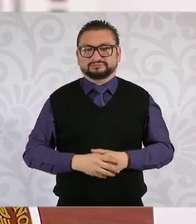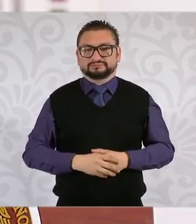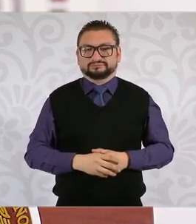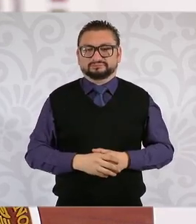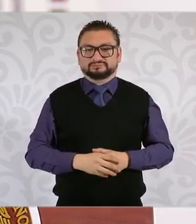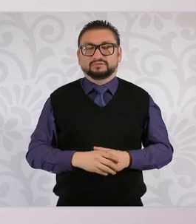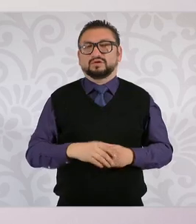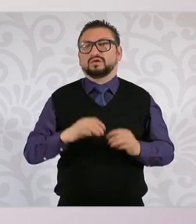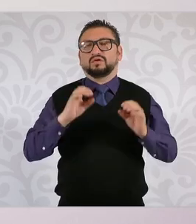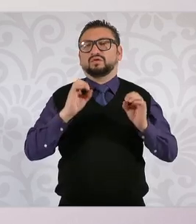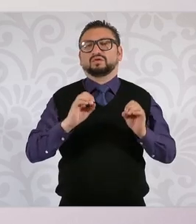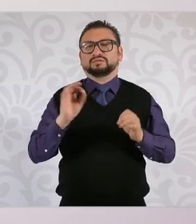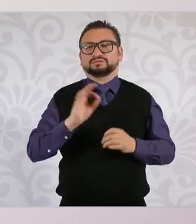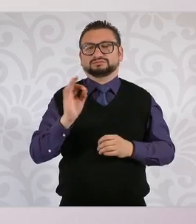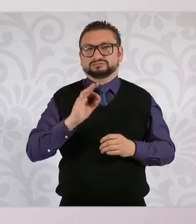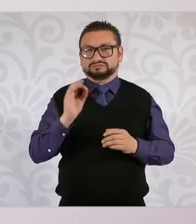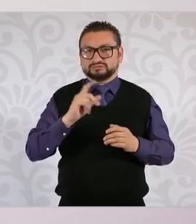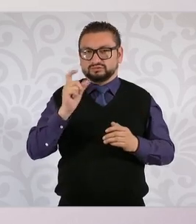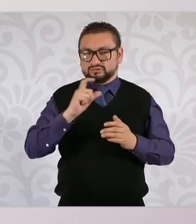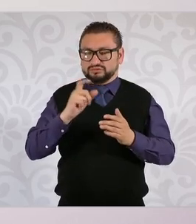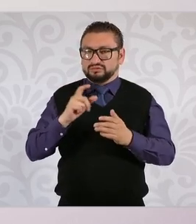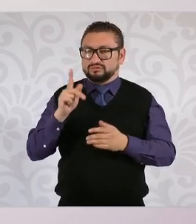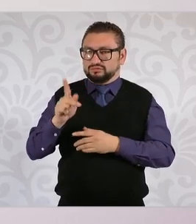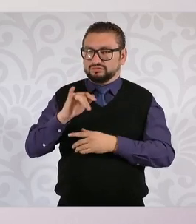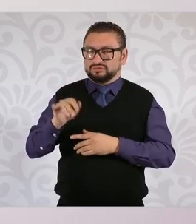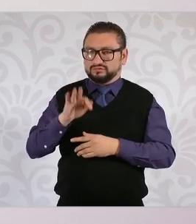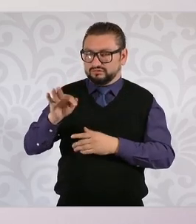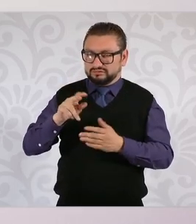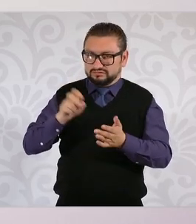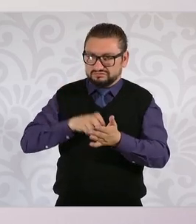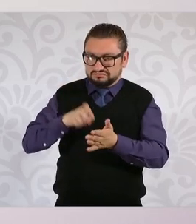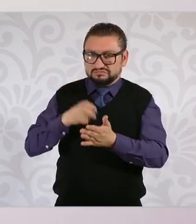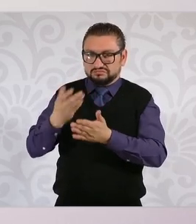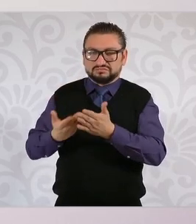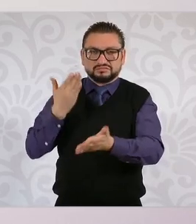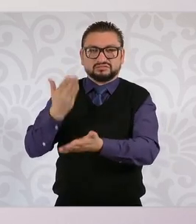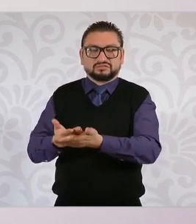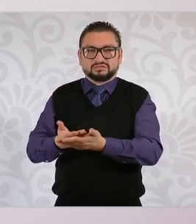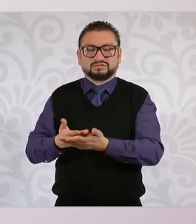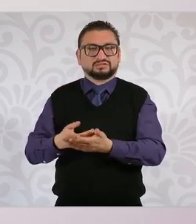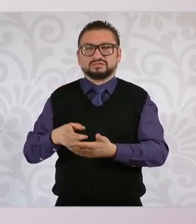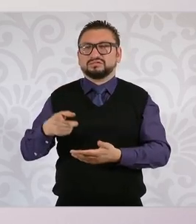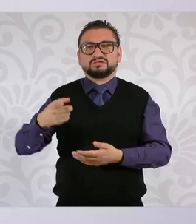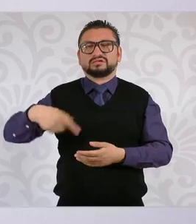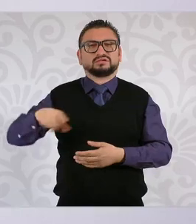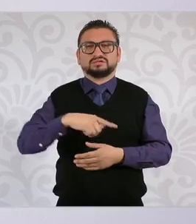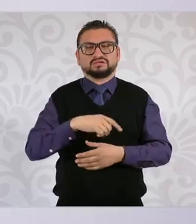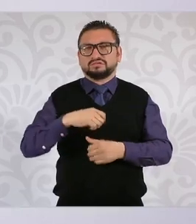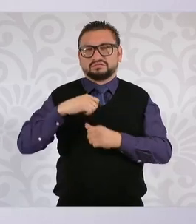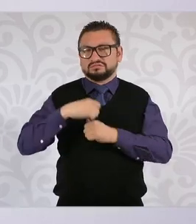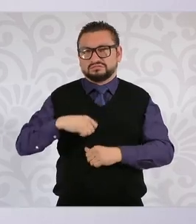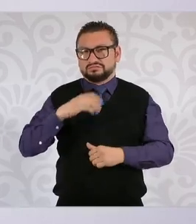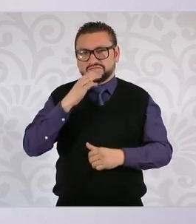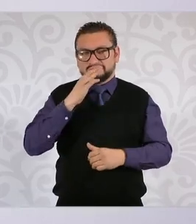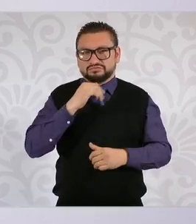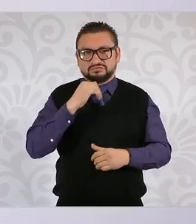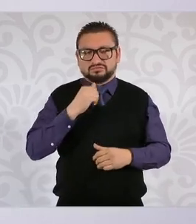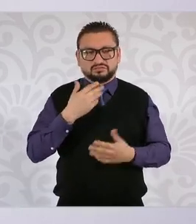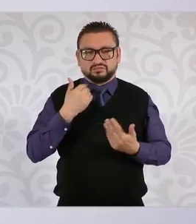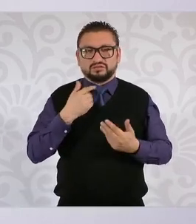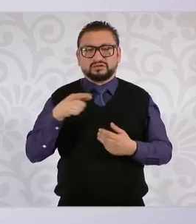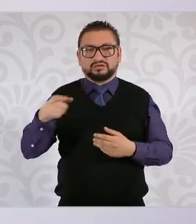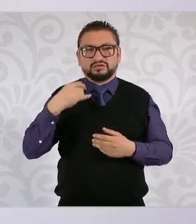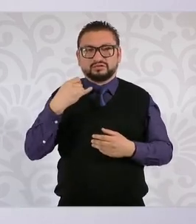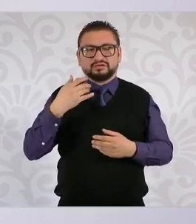O de la reforma al Poder Judicial. O ¿qué autoridad moral tiene para estar hablando de